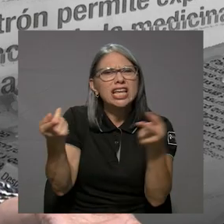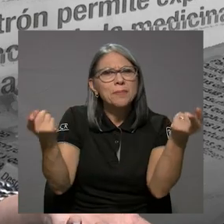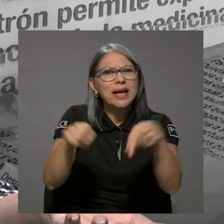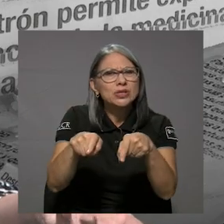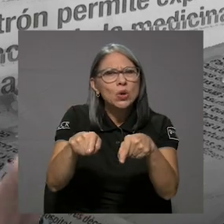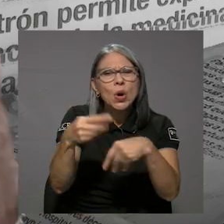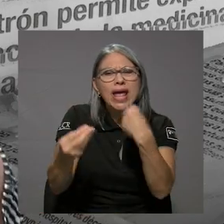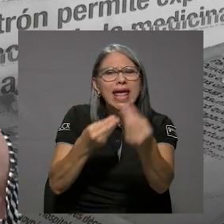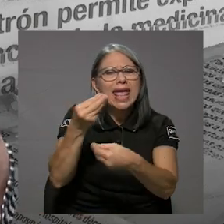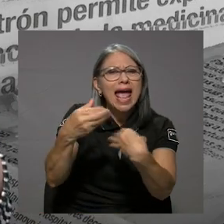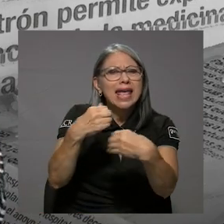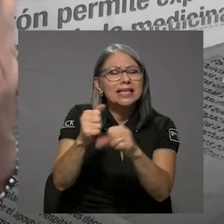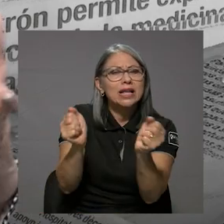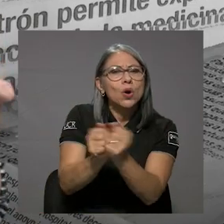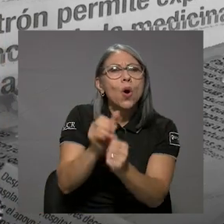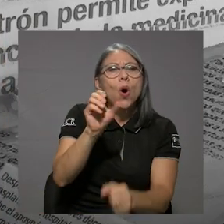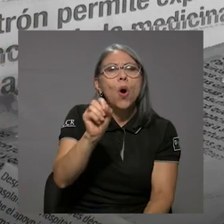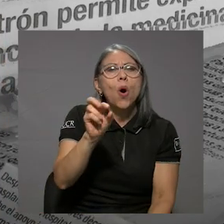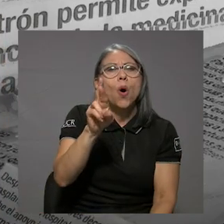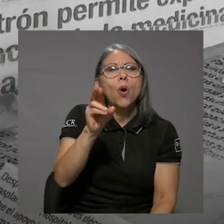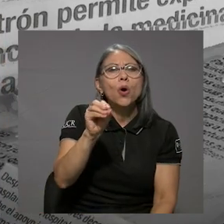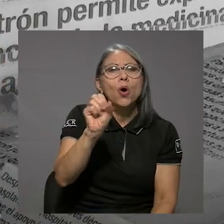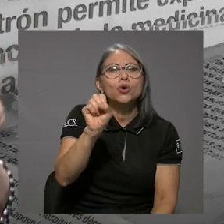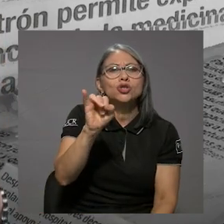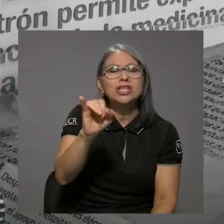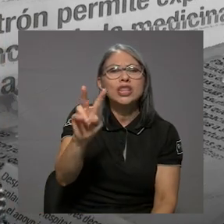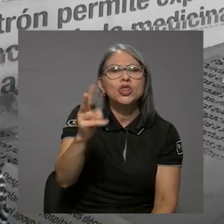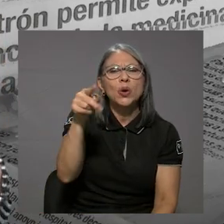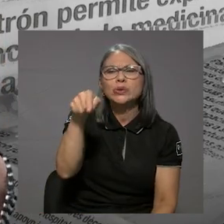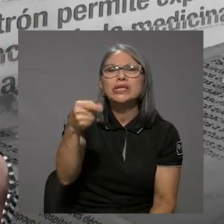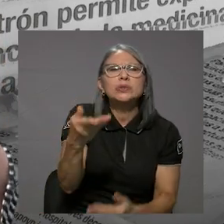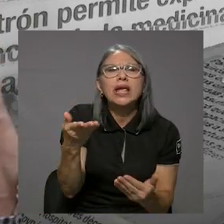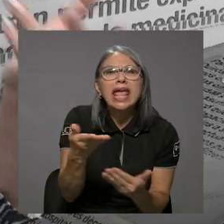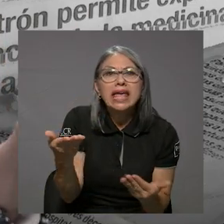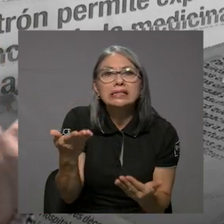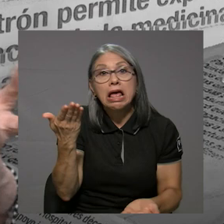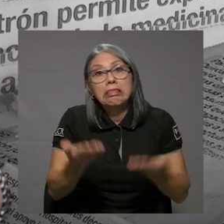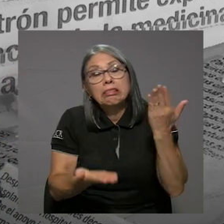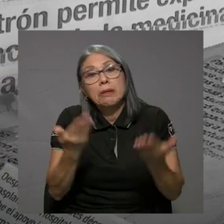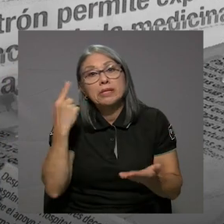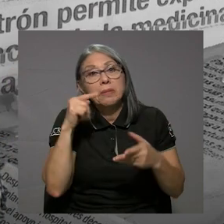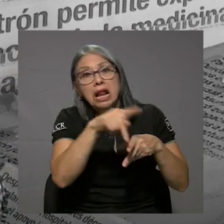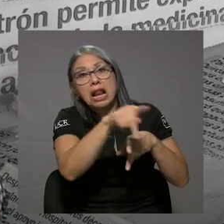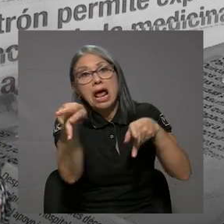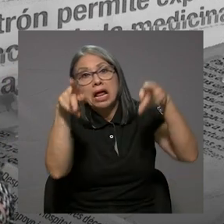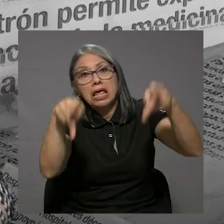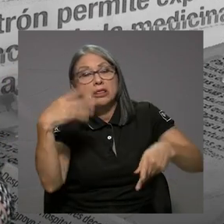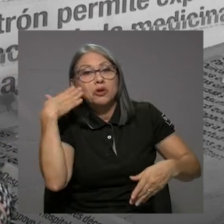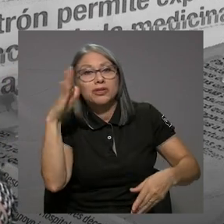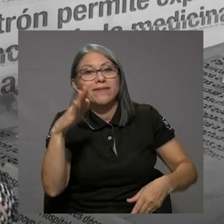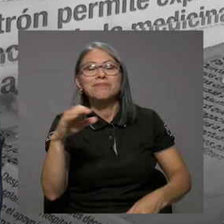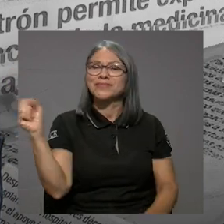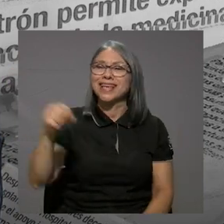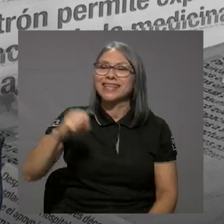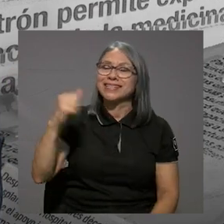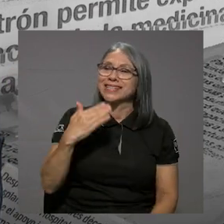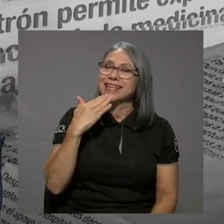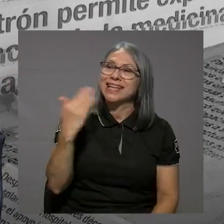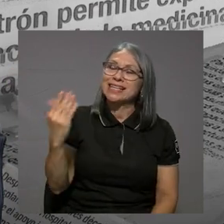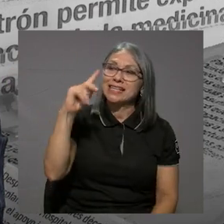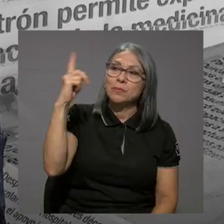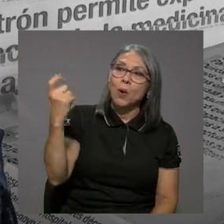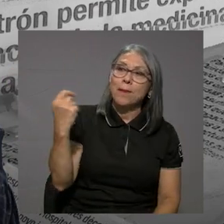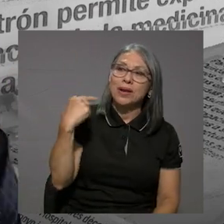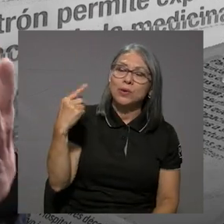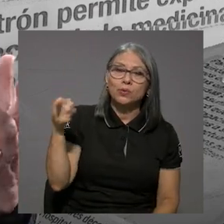hacer con Orozi 2? ¿Y qué es Orozi 2? Muy brevemente, para aquella gente que no está familiarizada. Sí, muchísimas gracias por la pregunta.